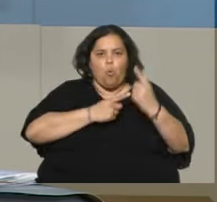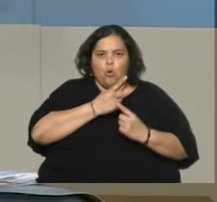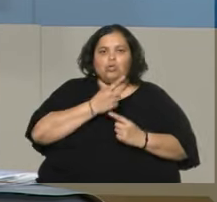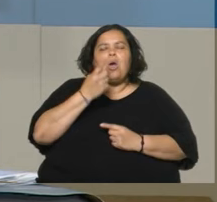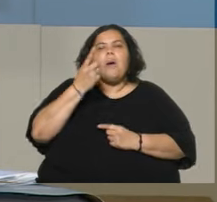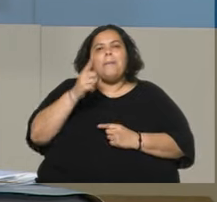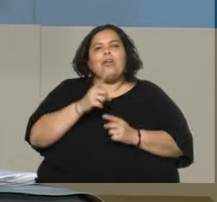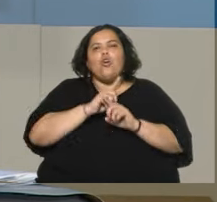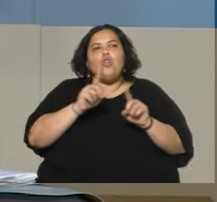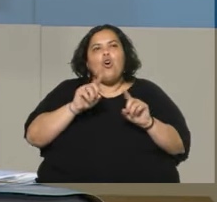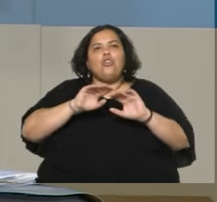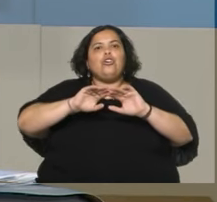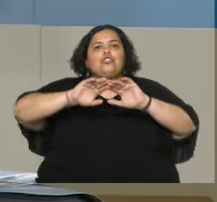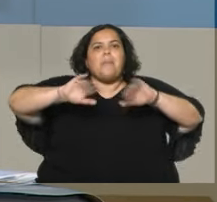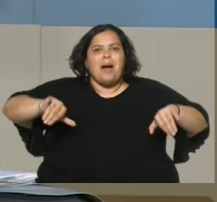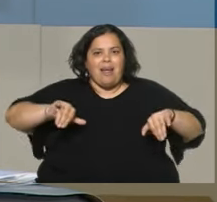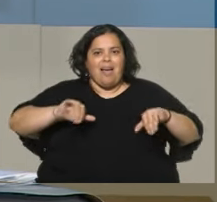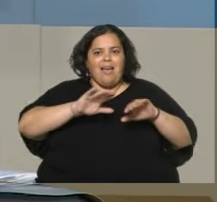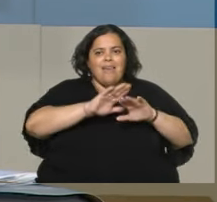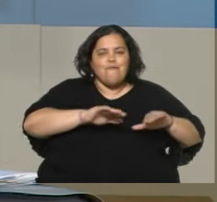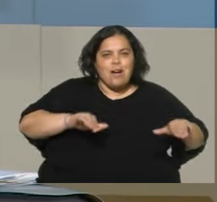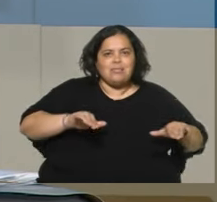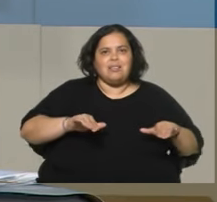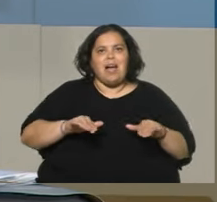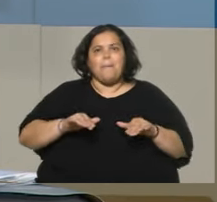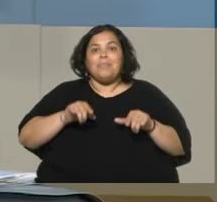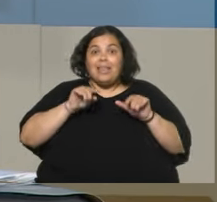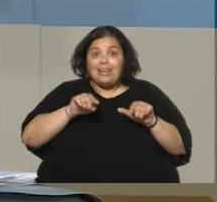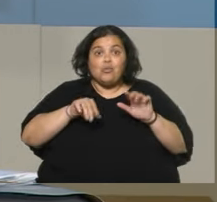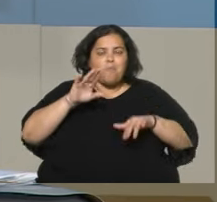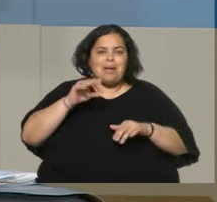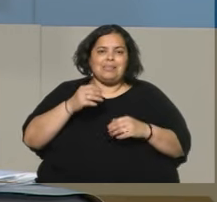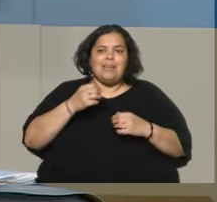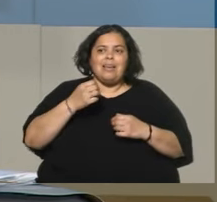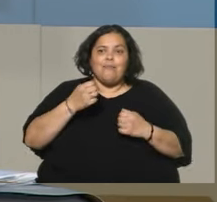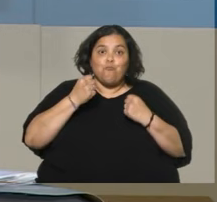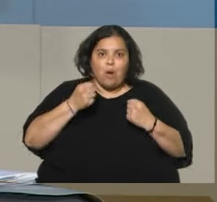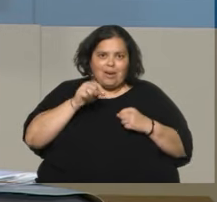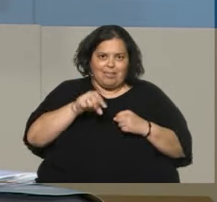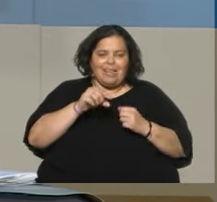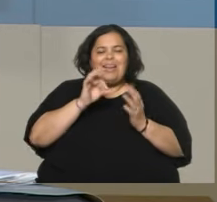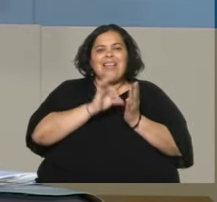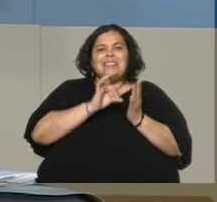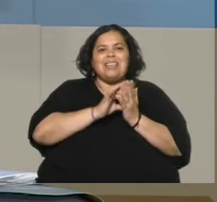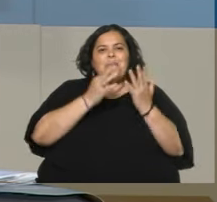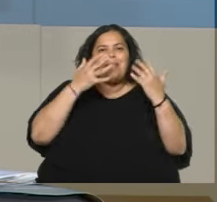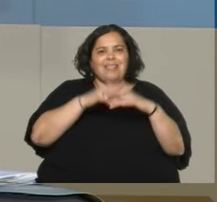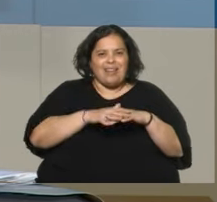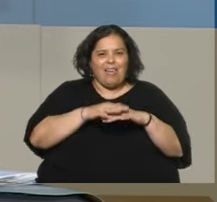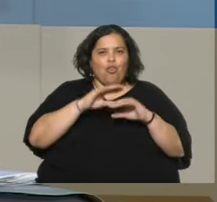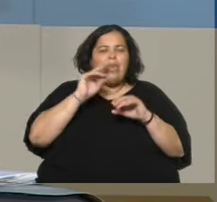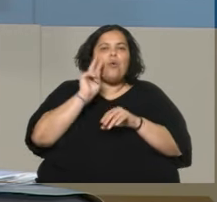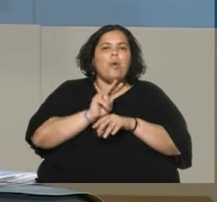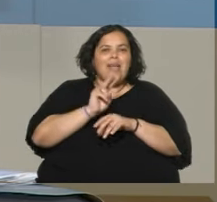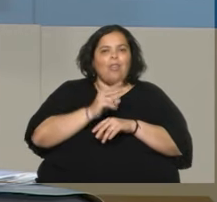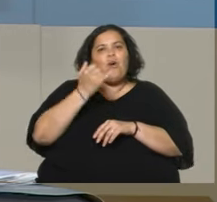desligamos lo que tiene que ver con el tema de infancia, el potente, fuerte, que es el Sistema Nacional Integrado de Cuidados. Hoy tenemos 30.000